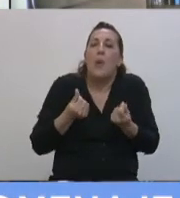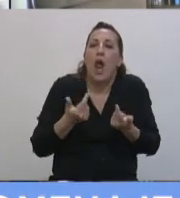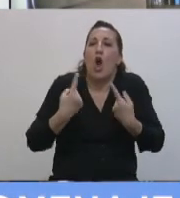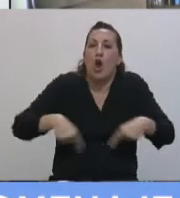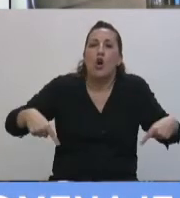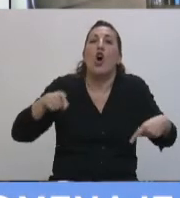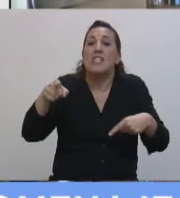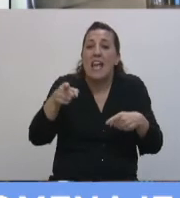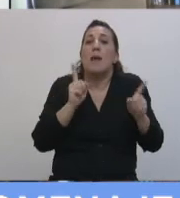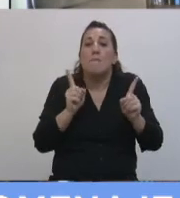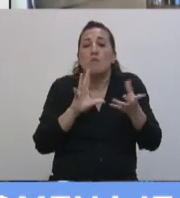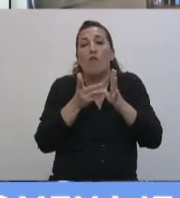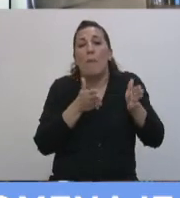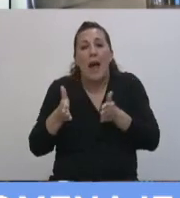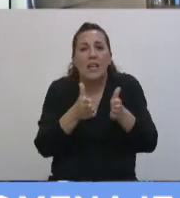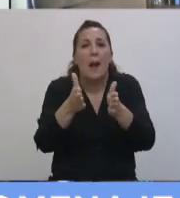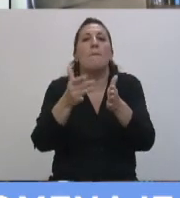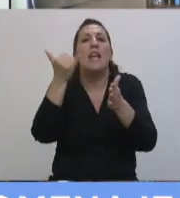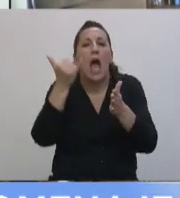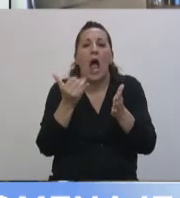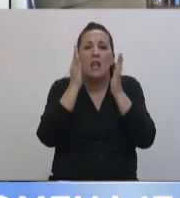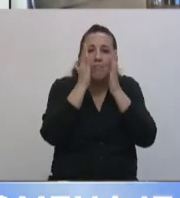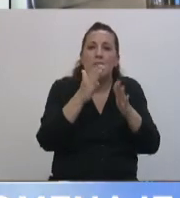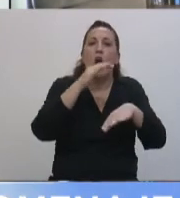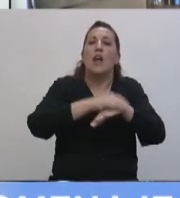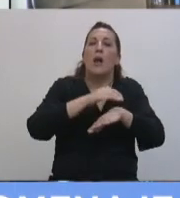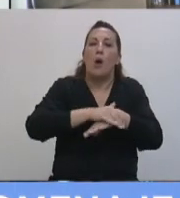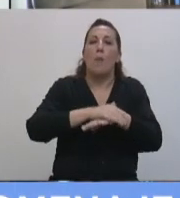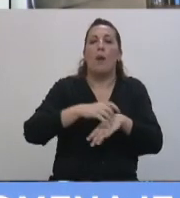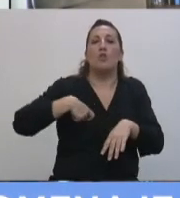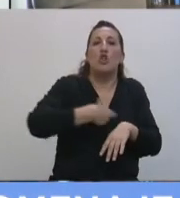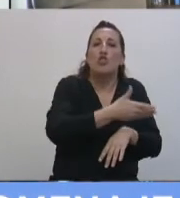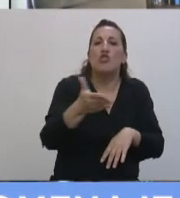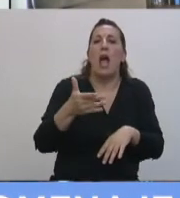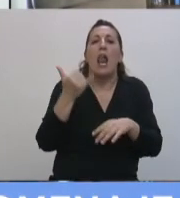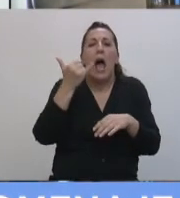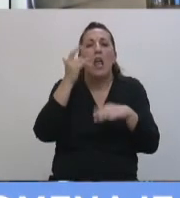su compromiso social con la democracia, con la república.